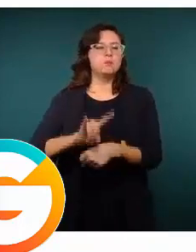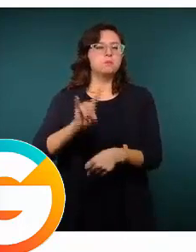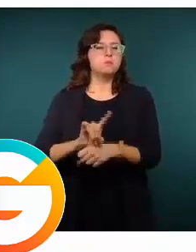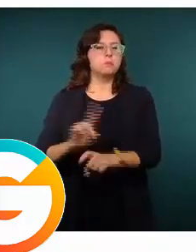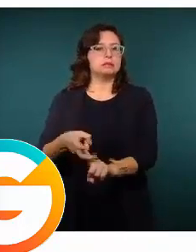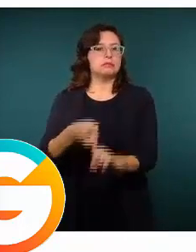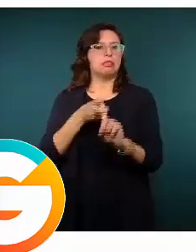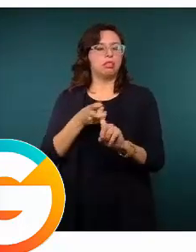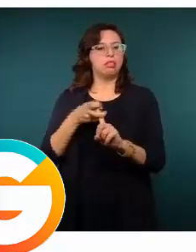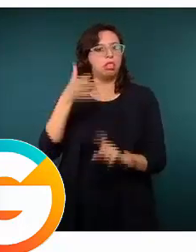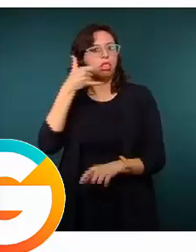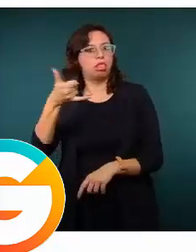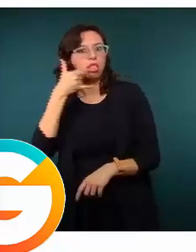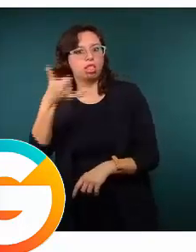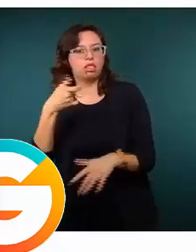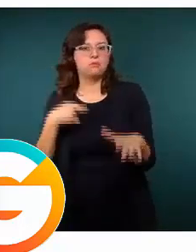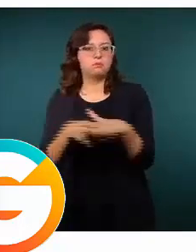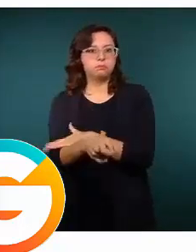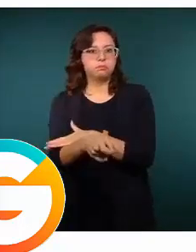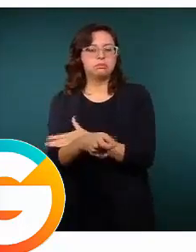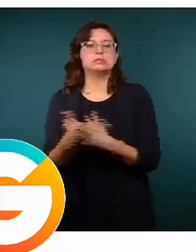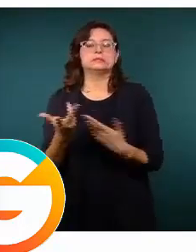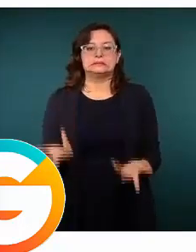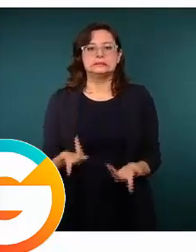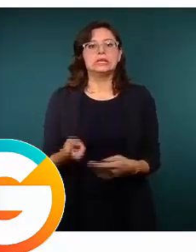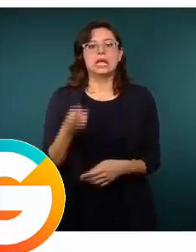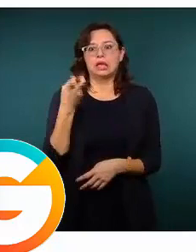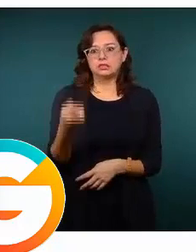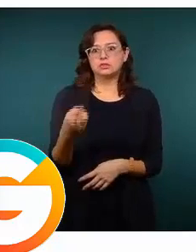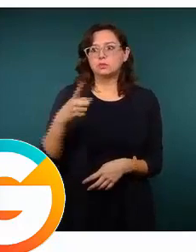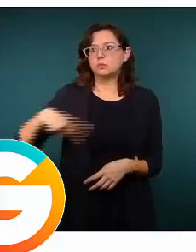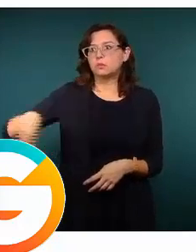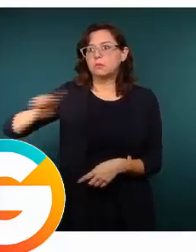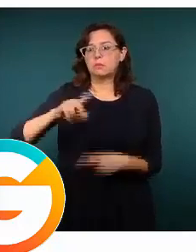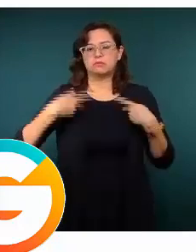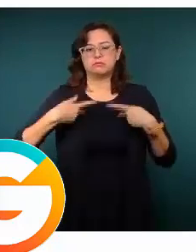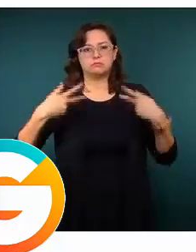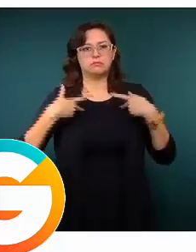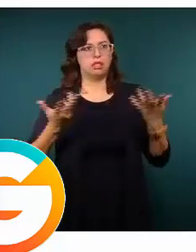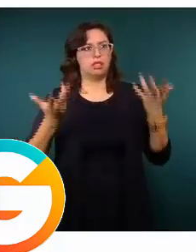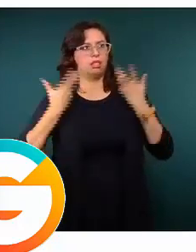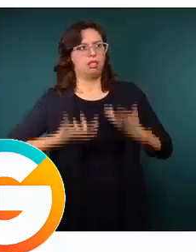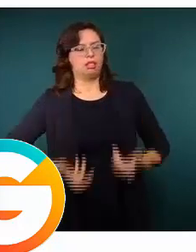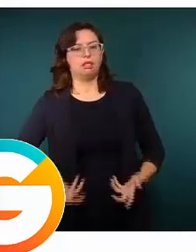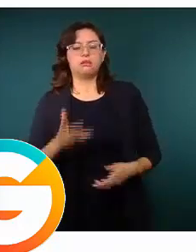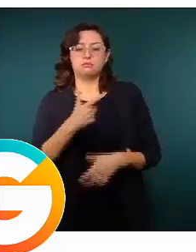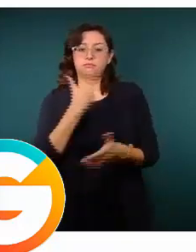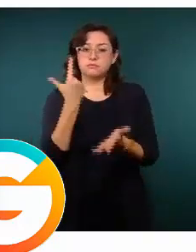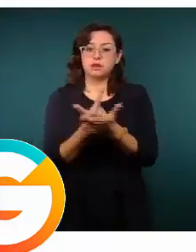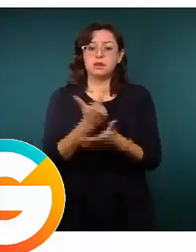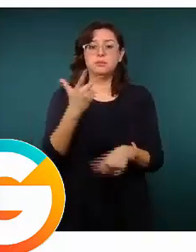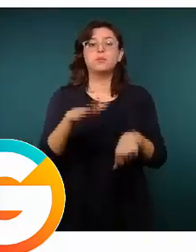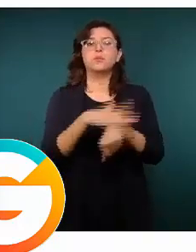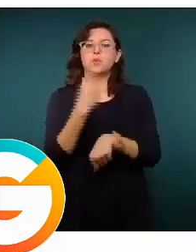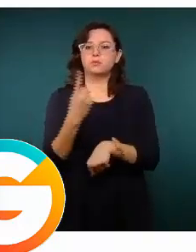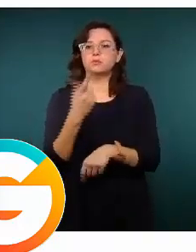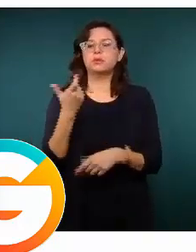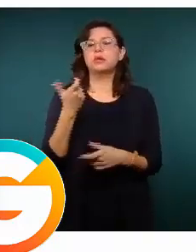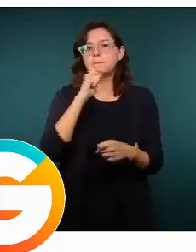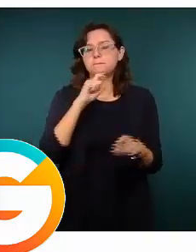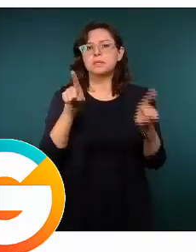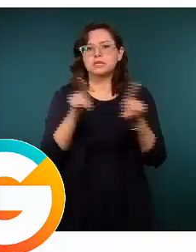un número muy grande de ciudadanos, en donde principalmente a través del cobro de piso,